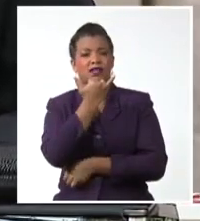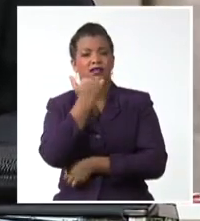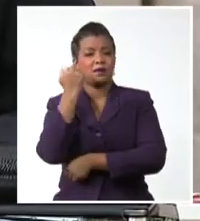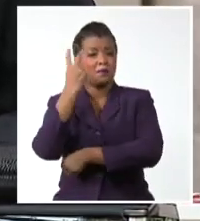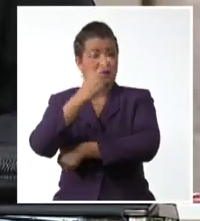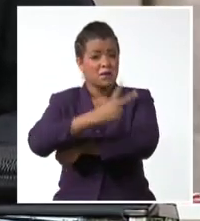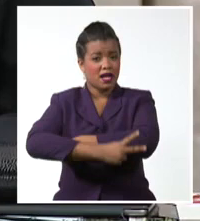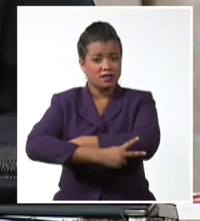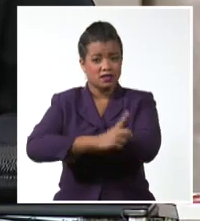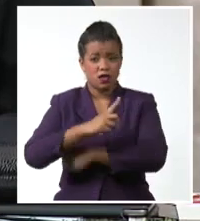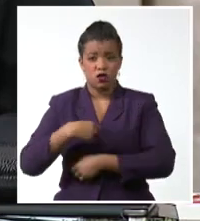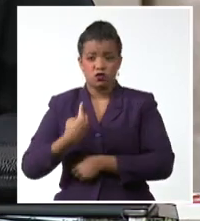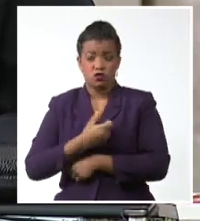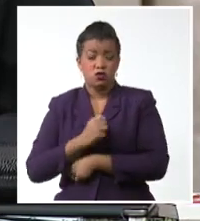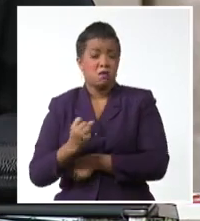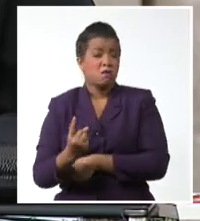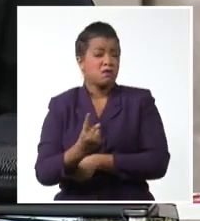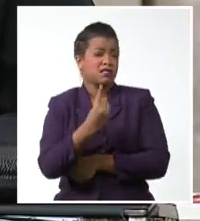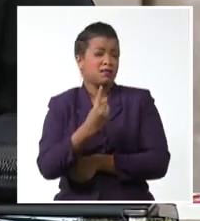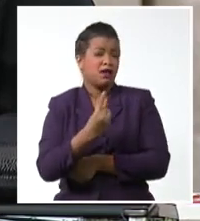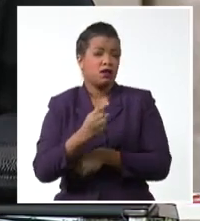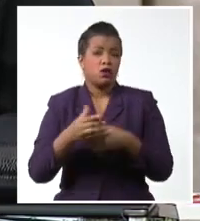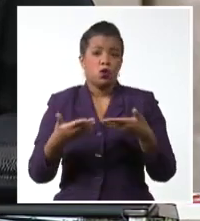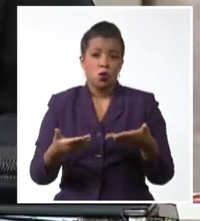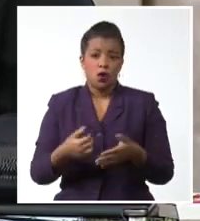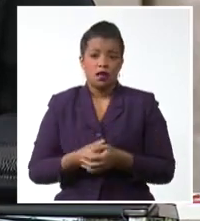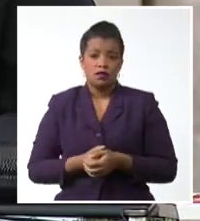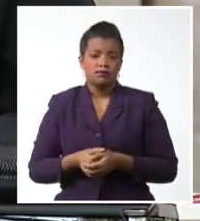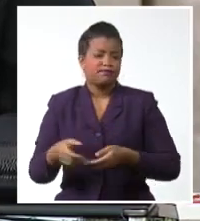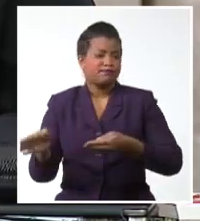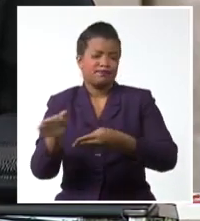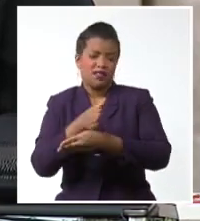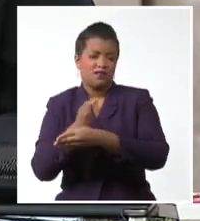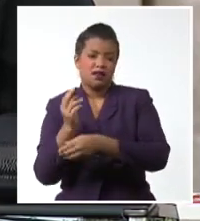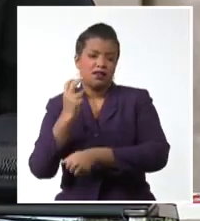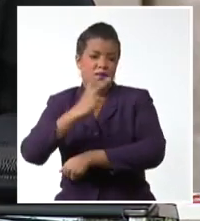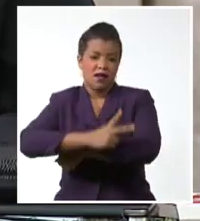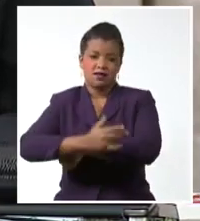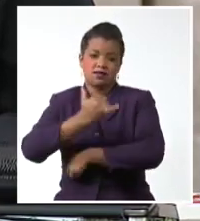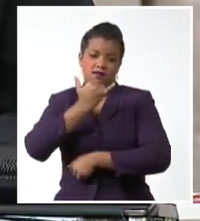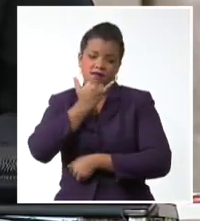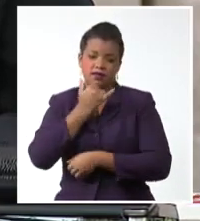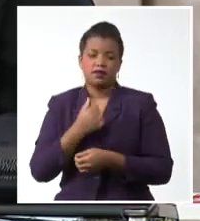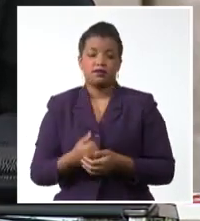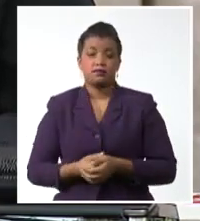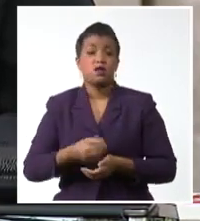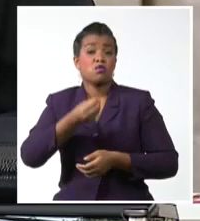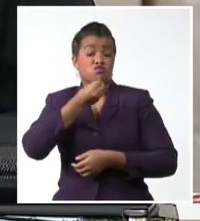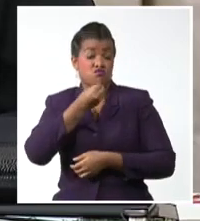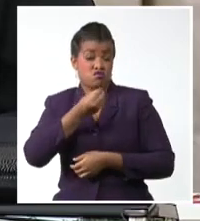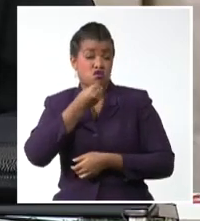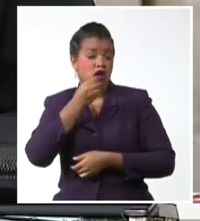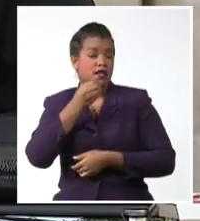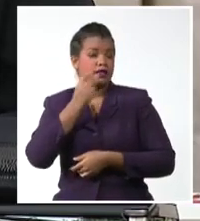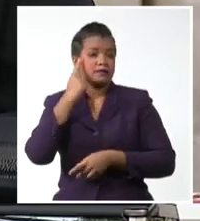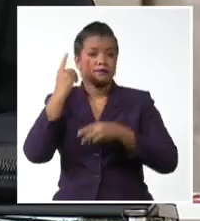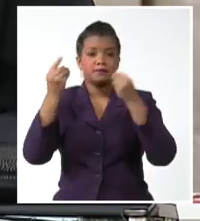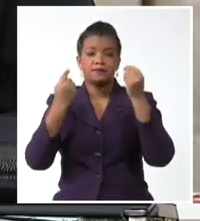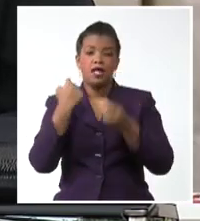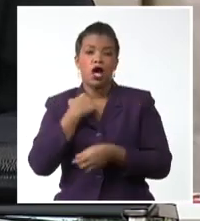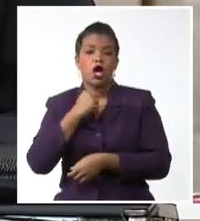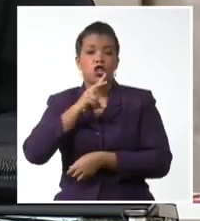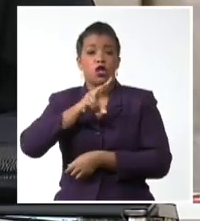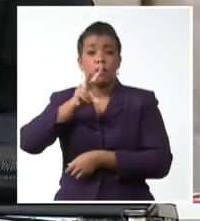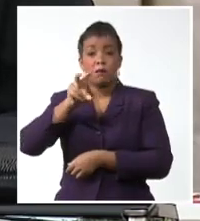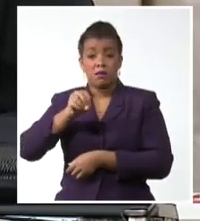particularmente a los estados insulares se estima que hacia el 2050 el costo económico del